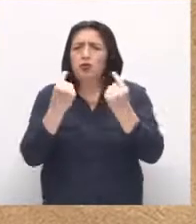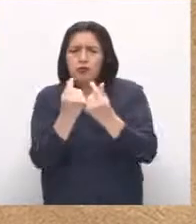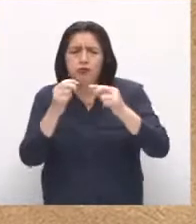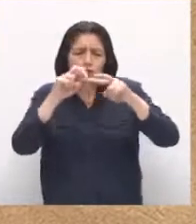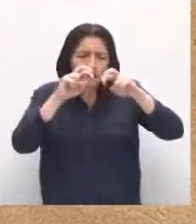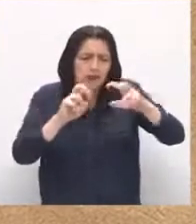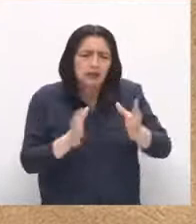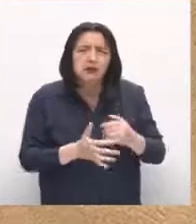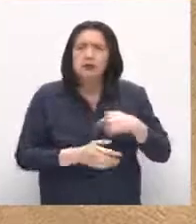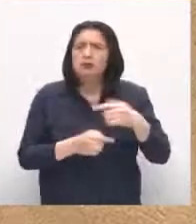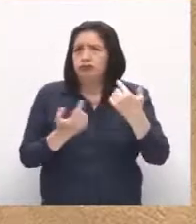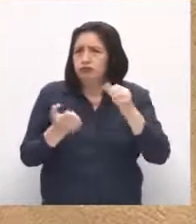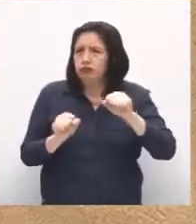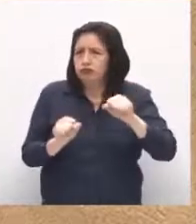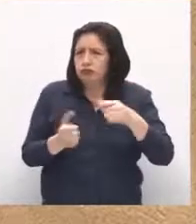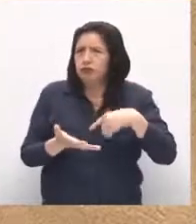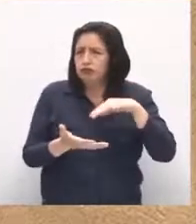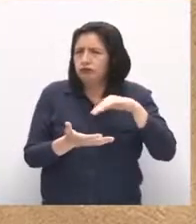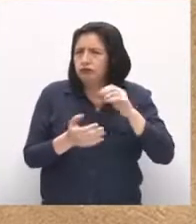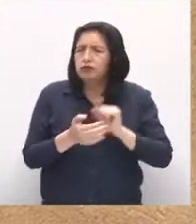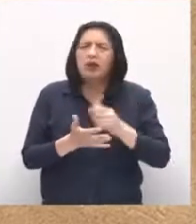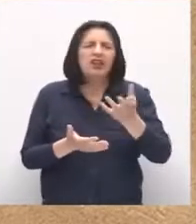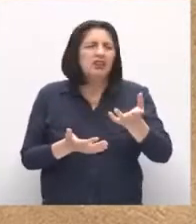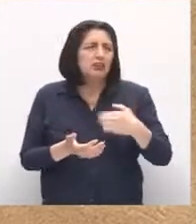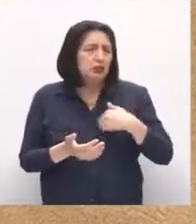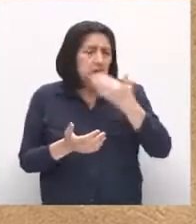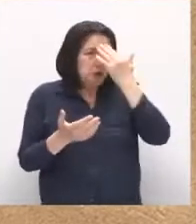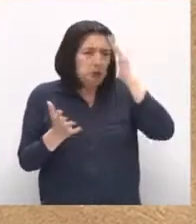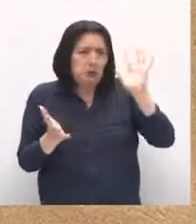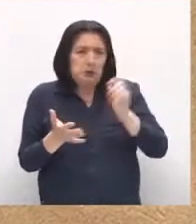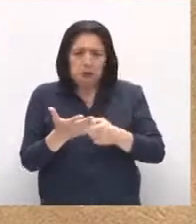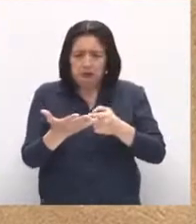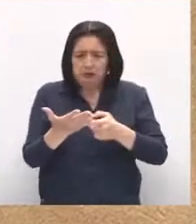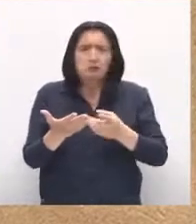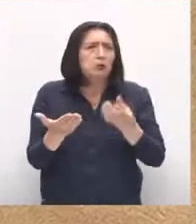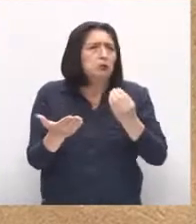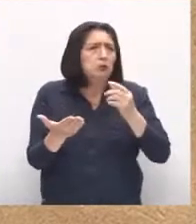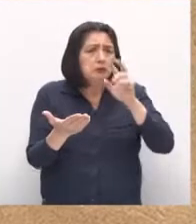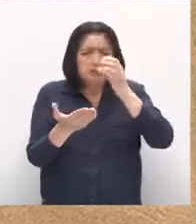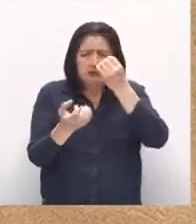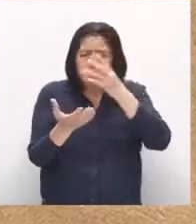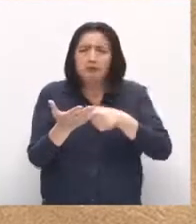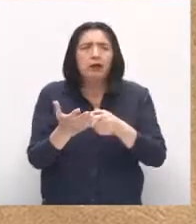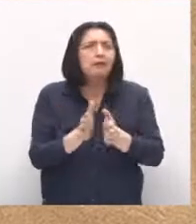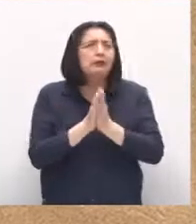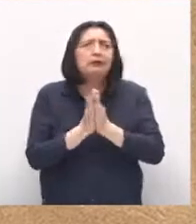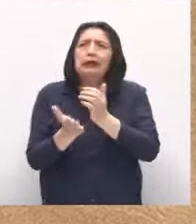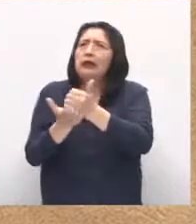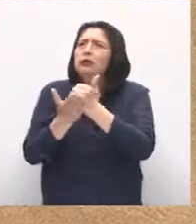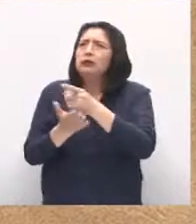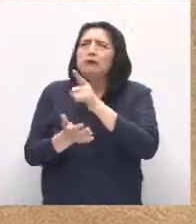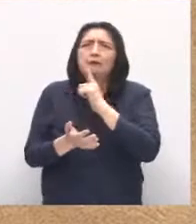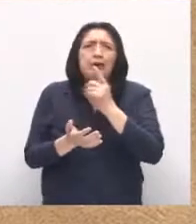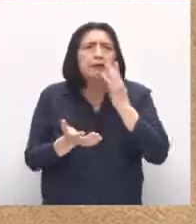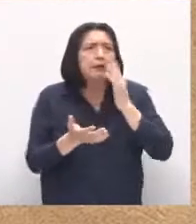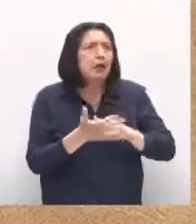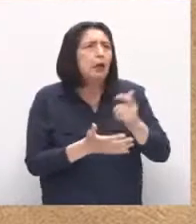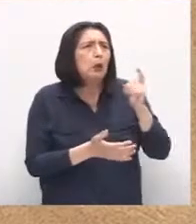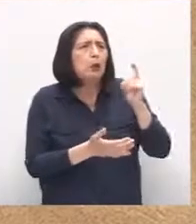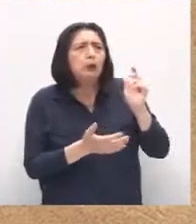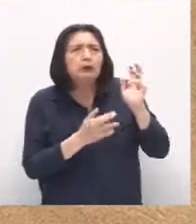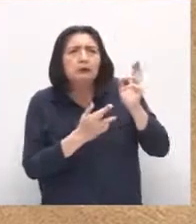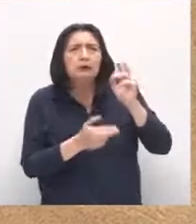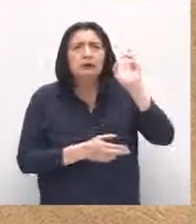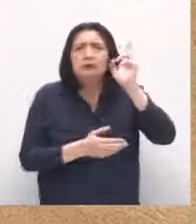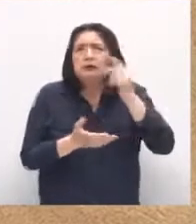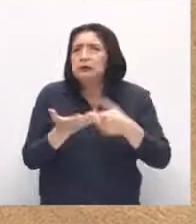investigadores reconocidos. Si no sabemos cómo interpretar esta información, siempre podemos pedir ayuda a nuestros padres o tutores, a